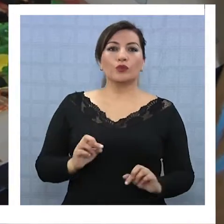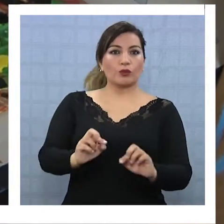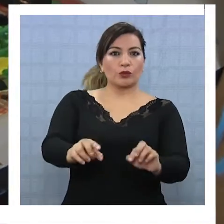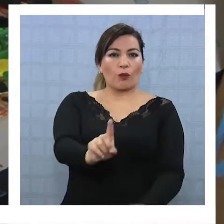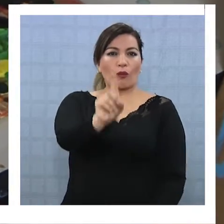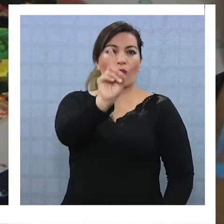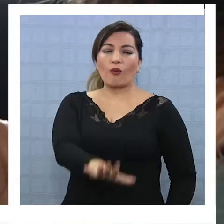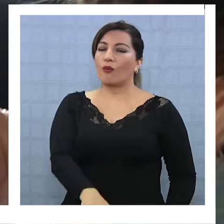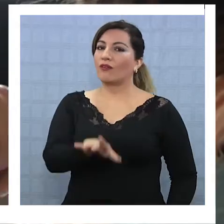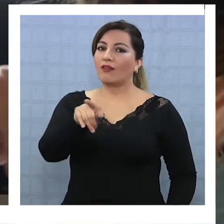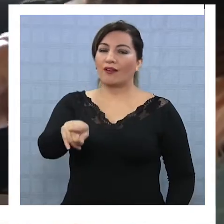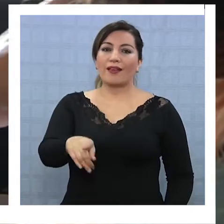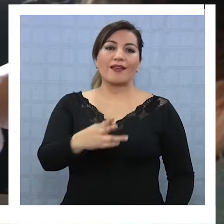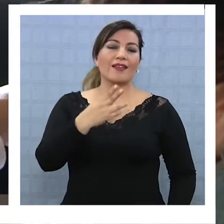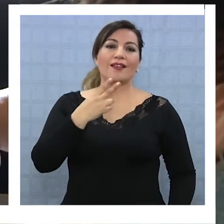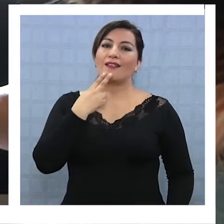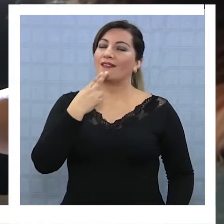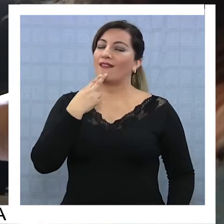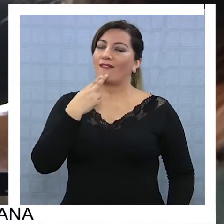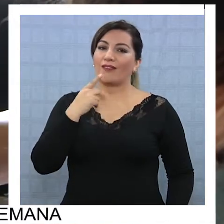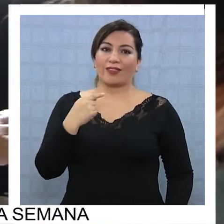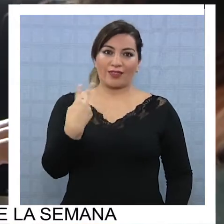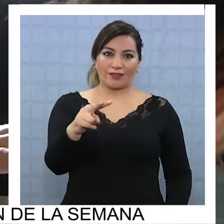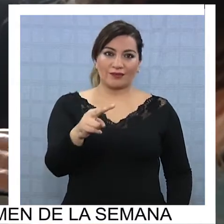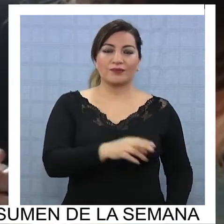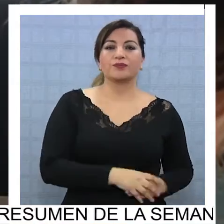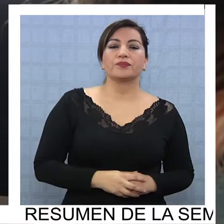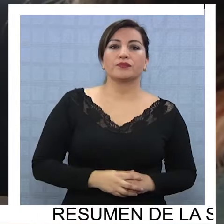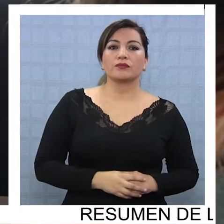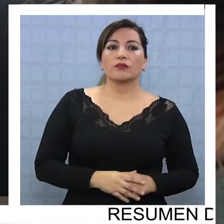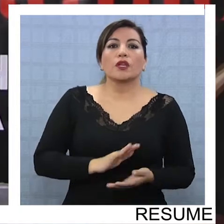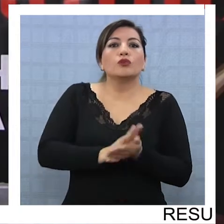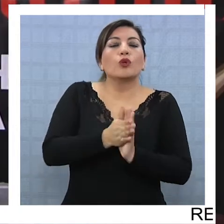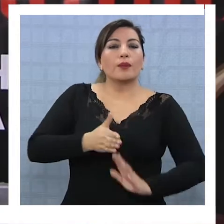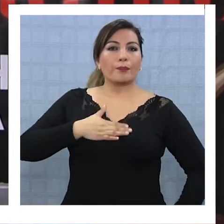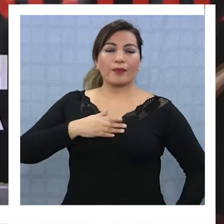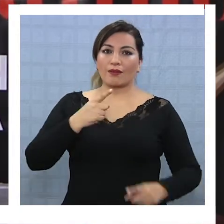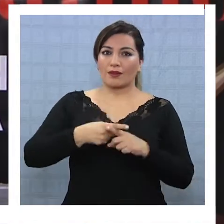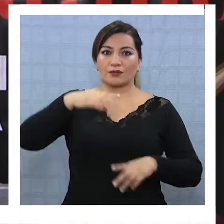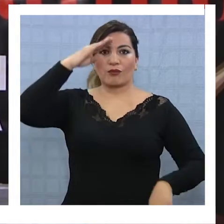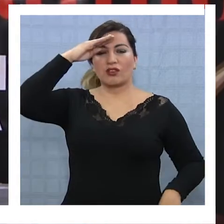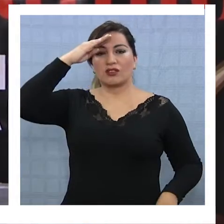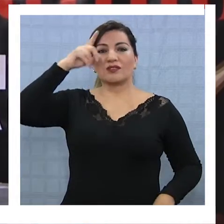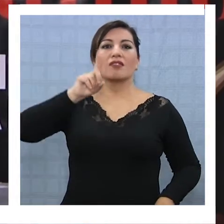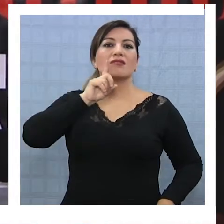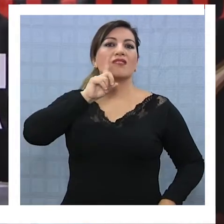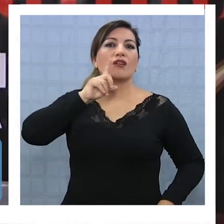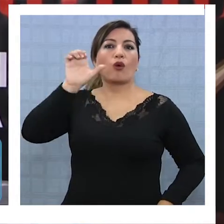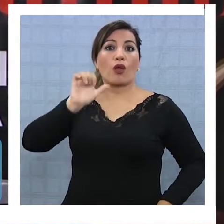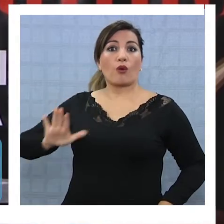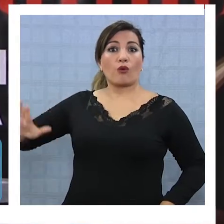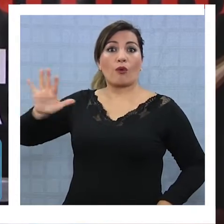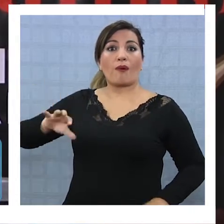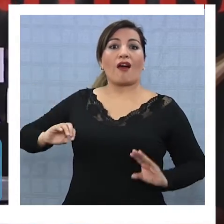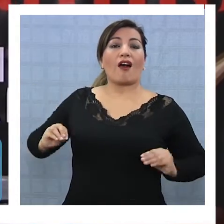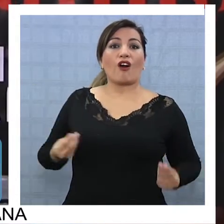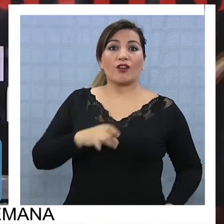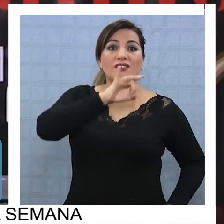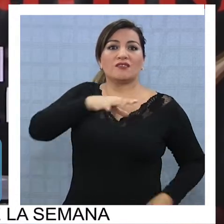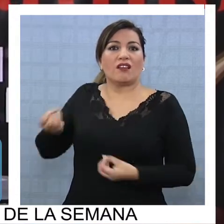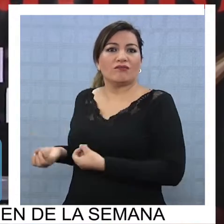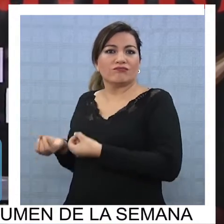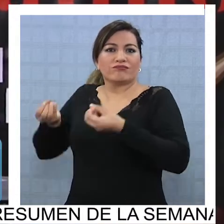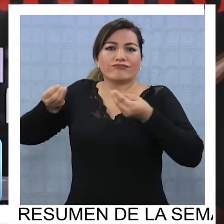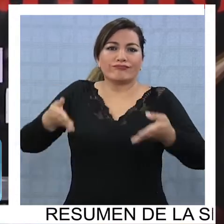oportunidad única en su dilatada trayectoria. Toda mi experiencia que obtenga en Europa la voy a poder transmitir a